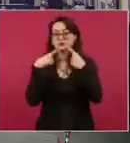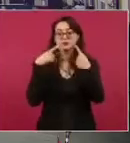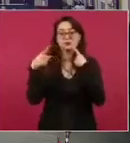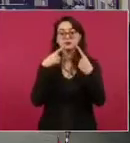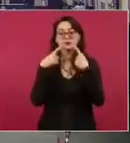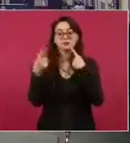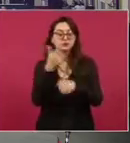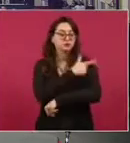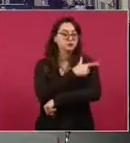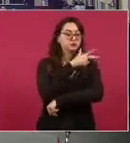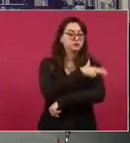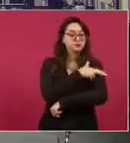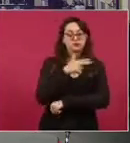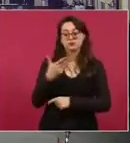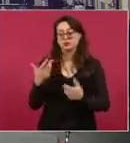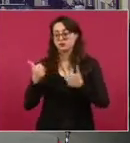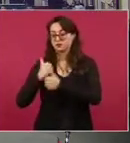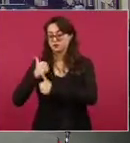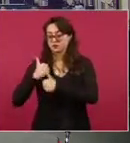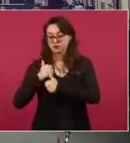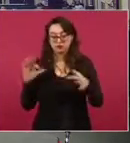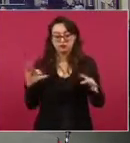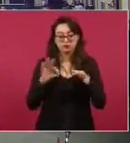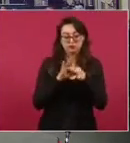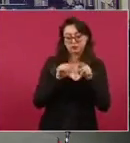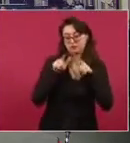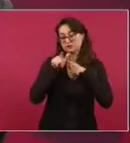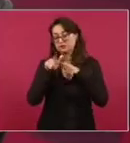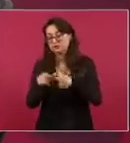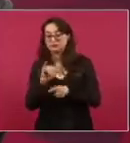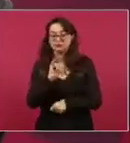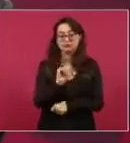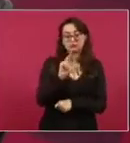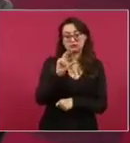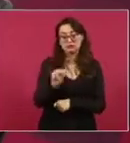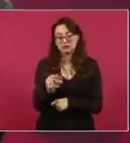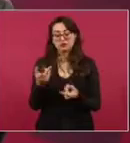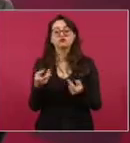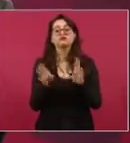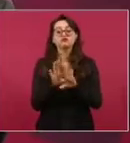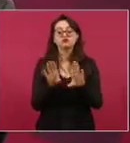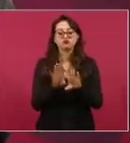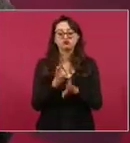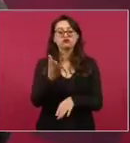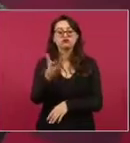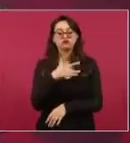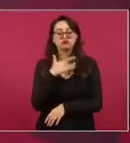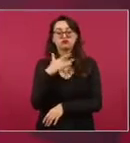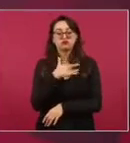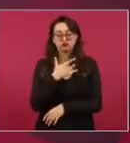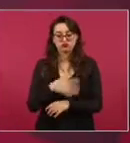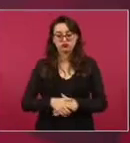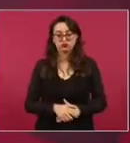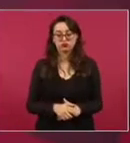El Poder Judicial todavía actúa